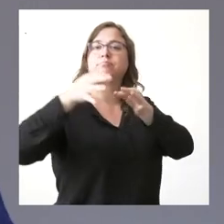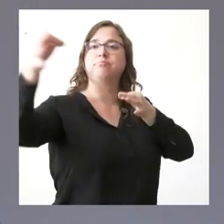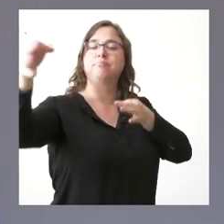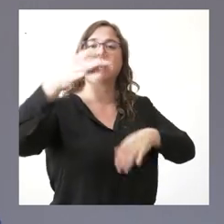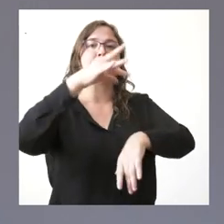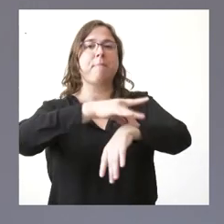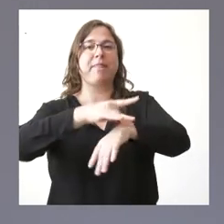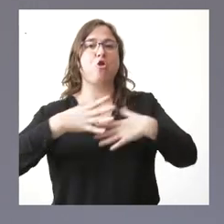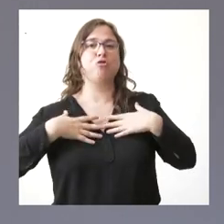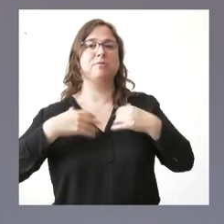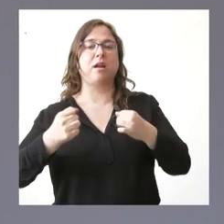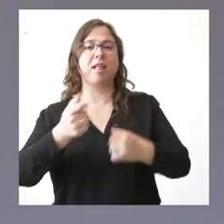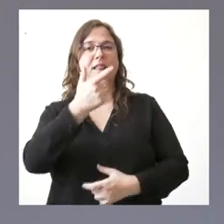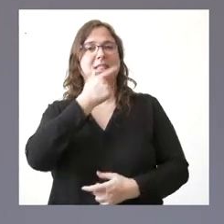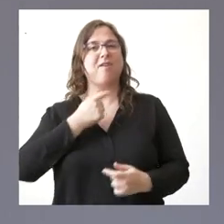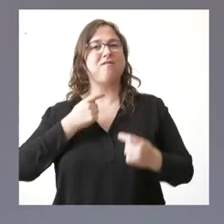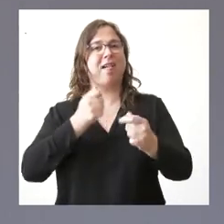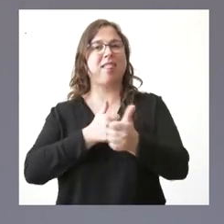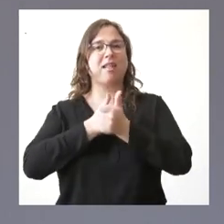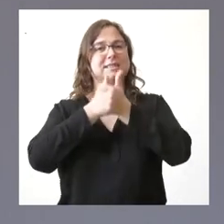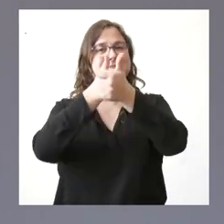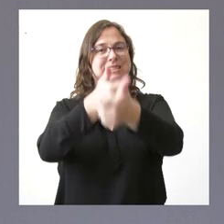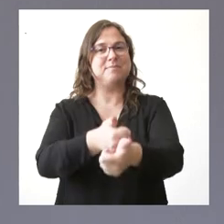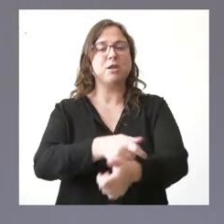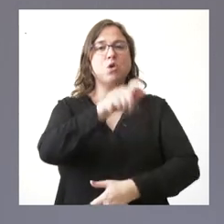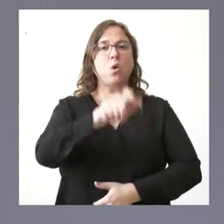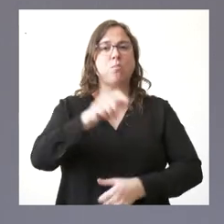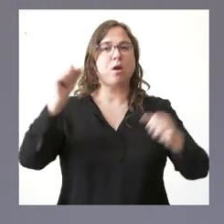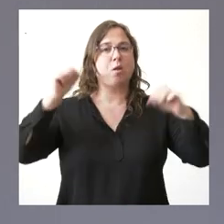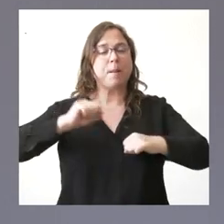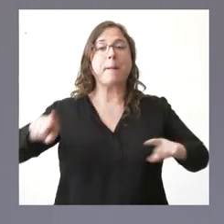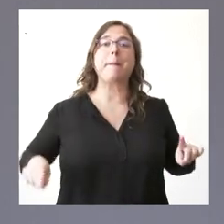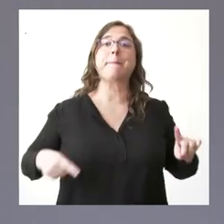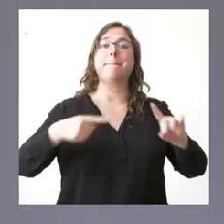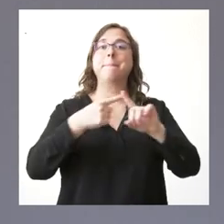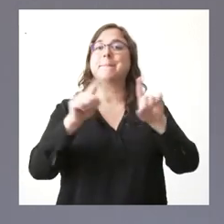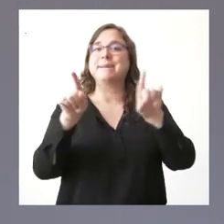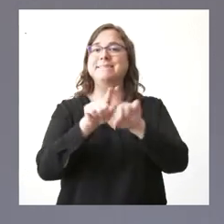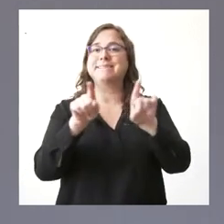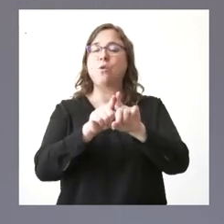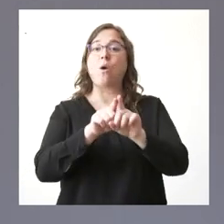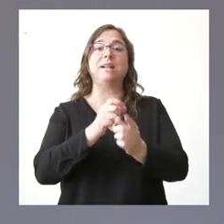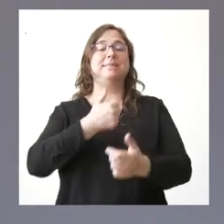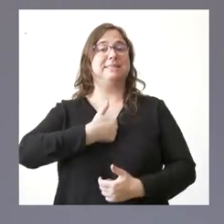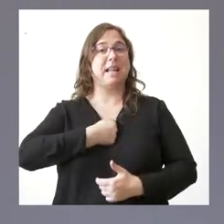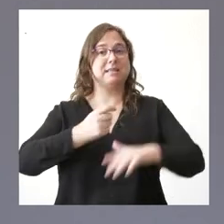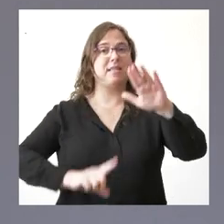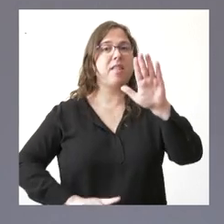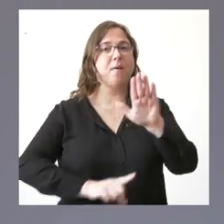para facilitar el seguimiento de todas esas personas. Y, con la teleasistencia avanzada,